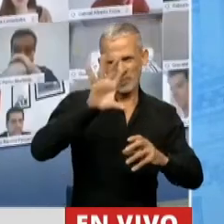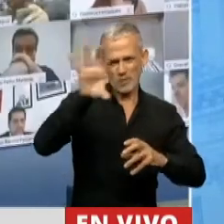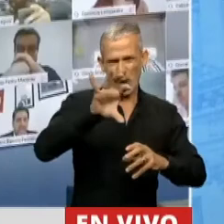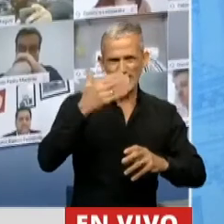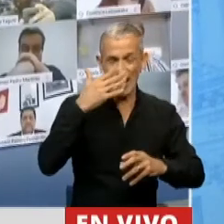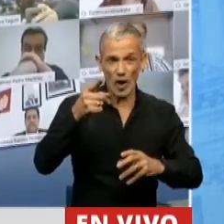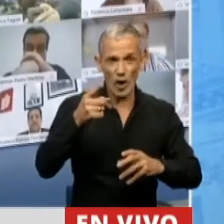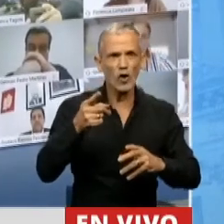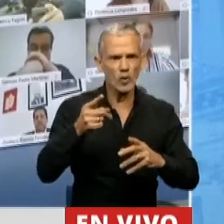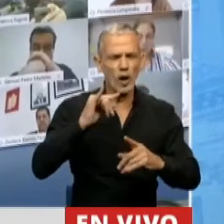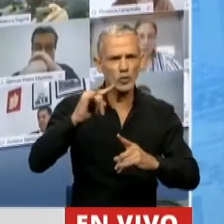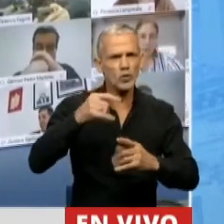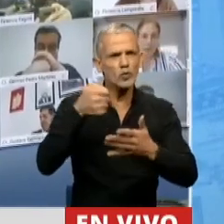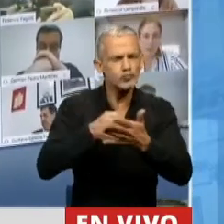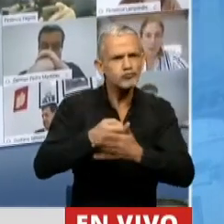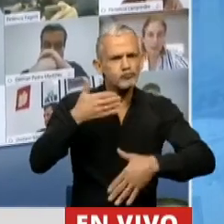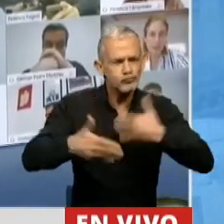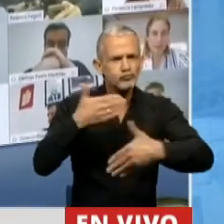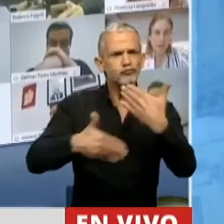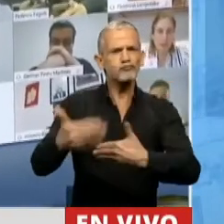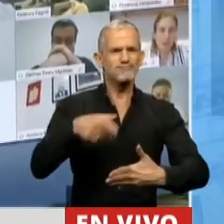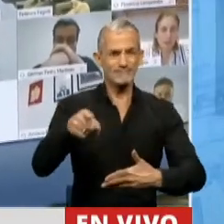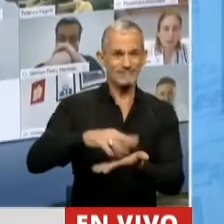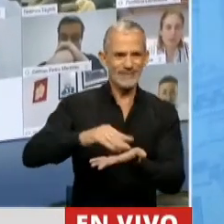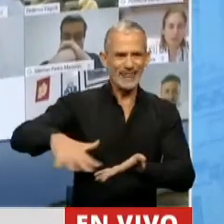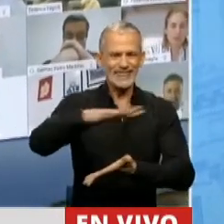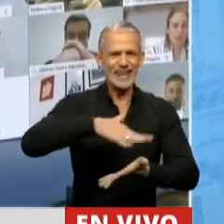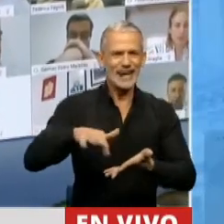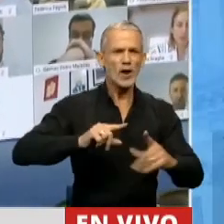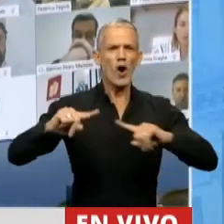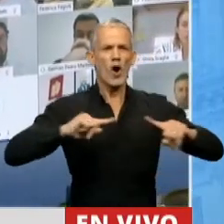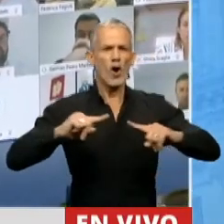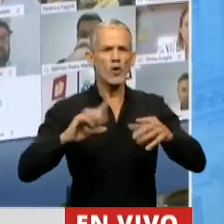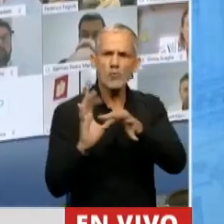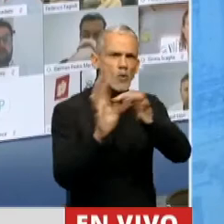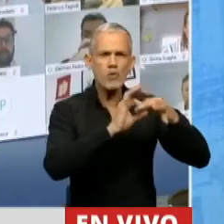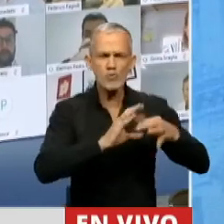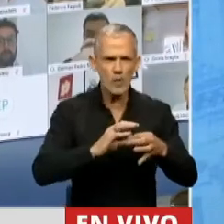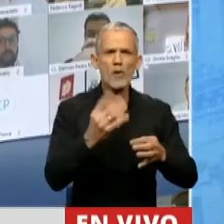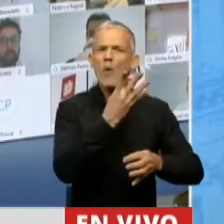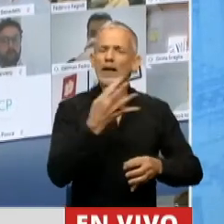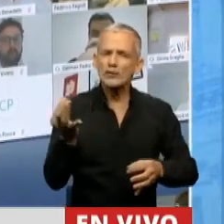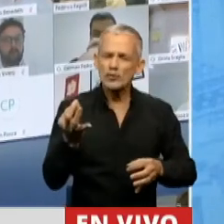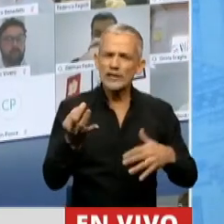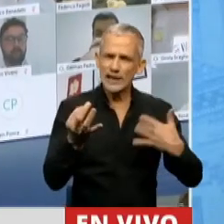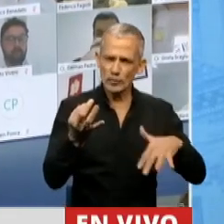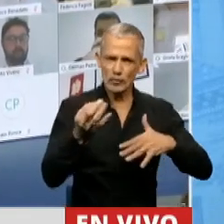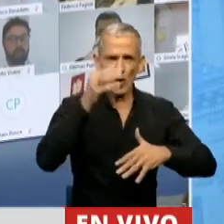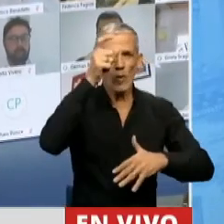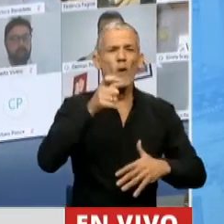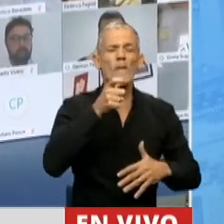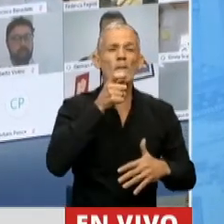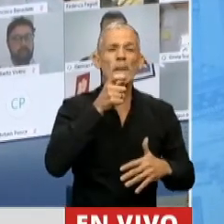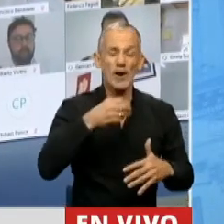que está llevando adelante allí en terreno, coordinando las acciones necesarias de 400 bomberos